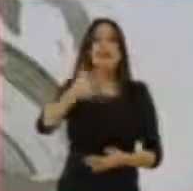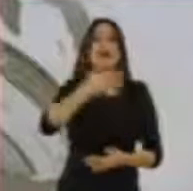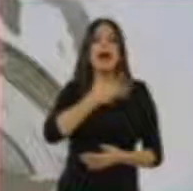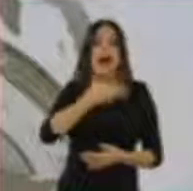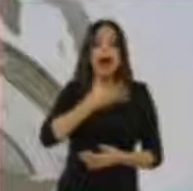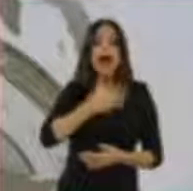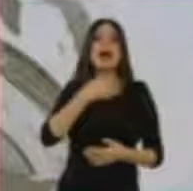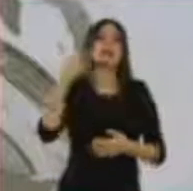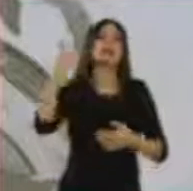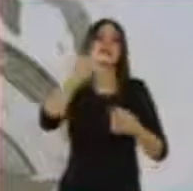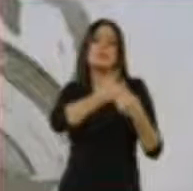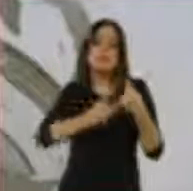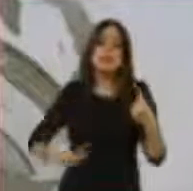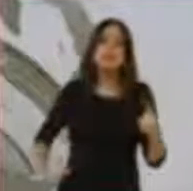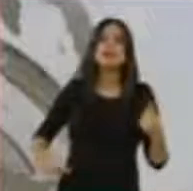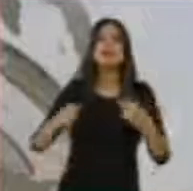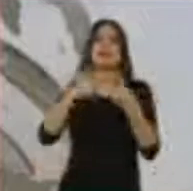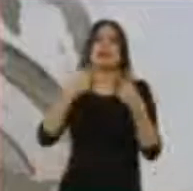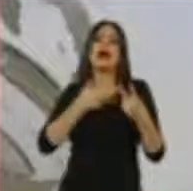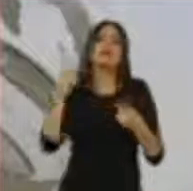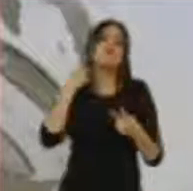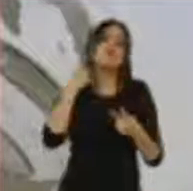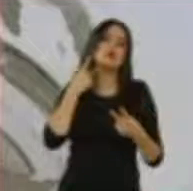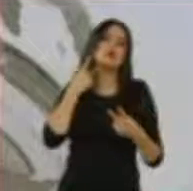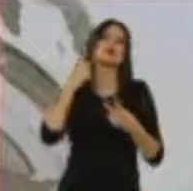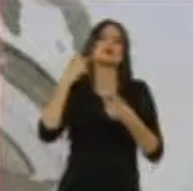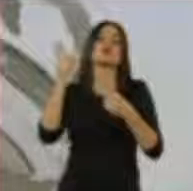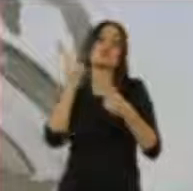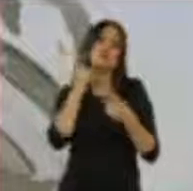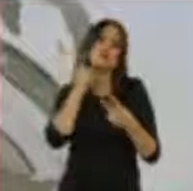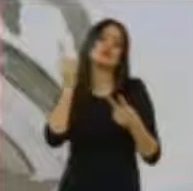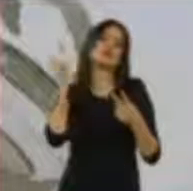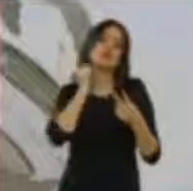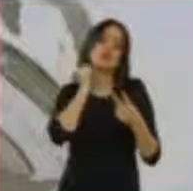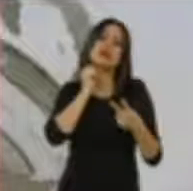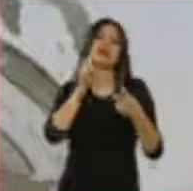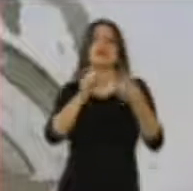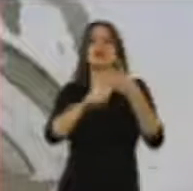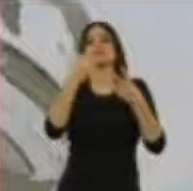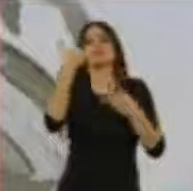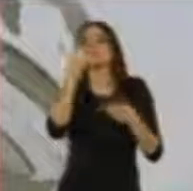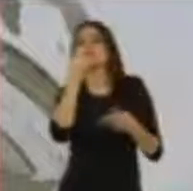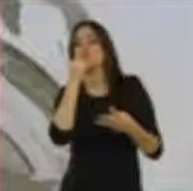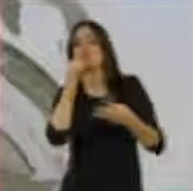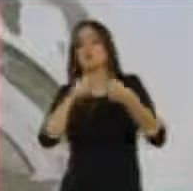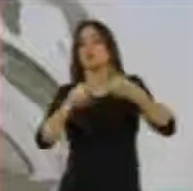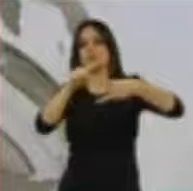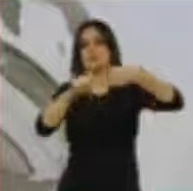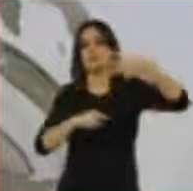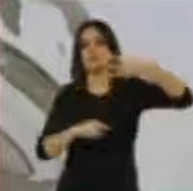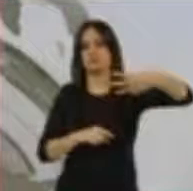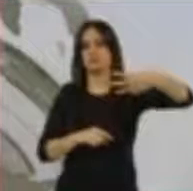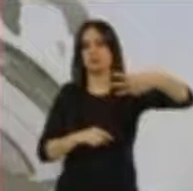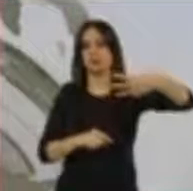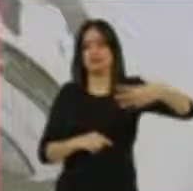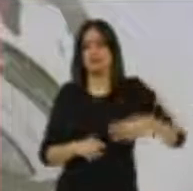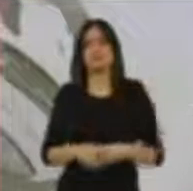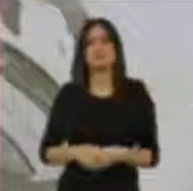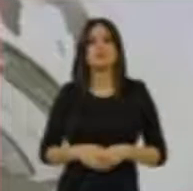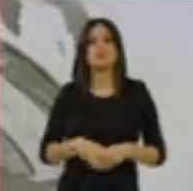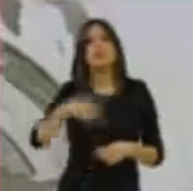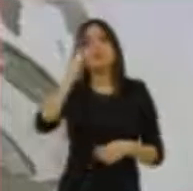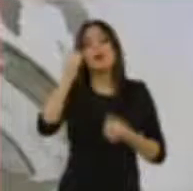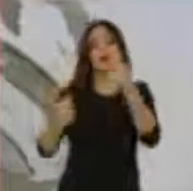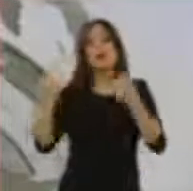de poderes de ejecutivo, legislativo y judicial. Esta respuesta nos podría estar diciendo que tal vez podría haber mayor negatividad